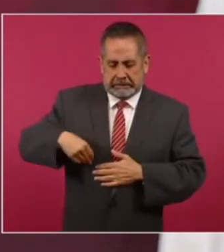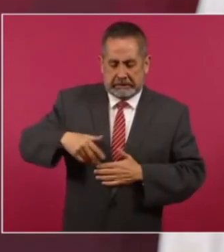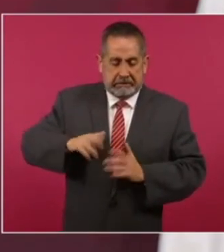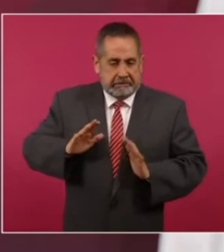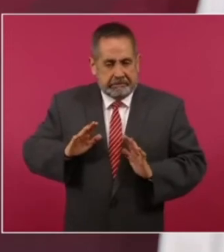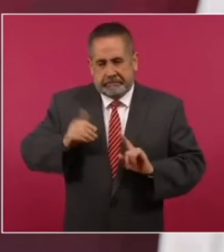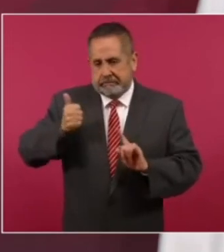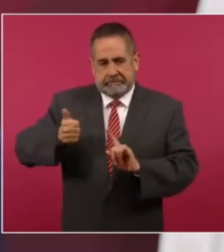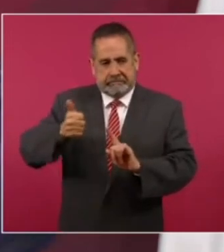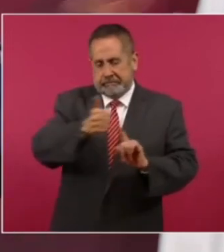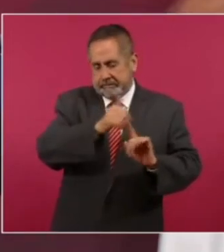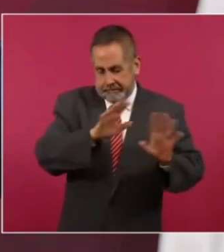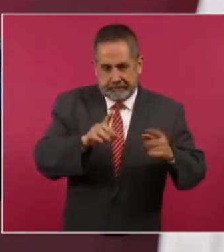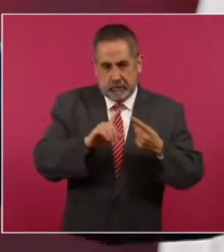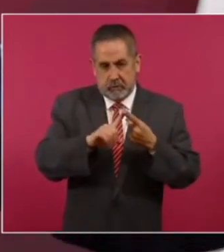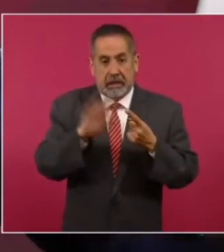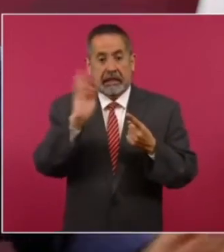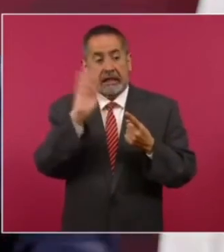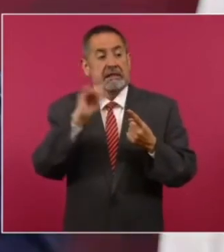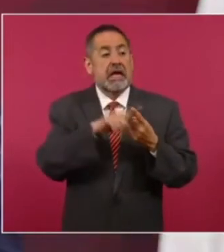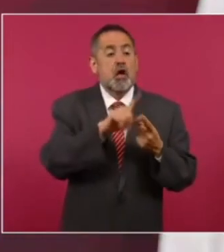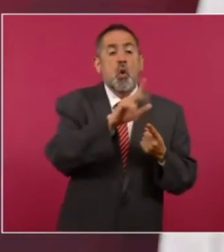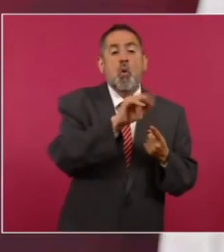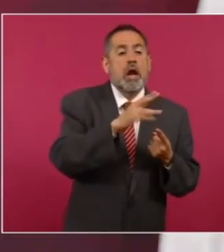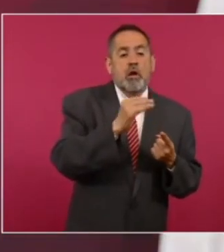entonces esa es una posibilidad